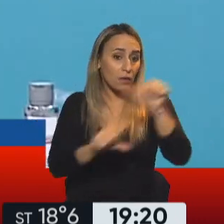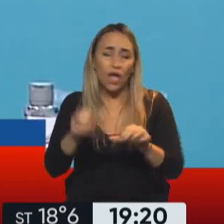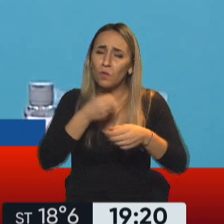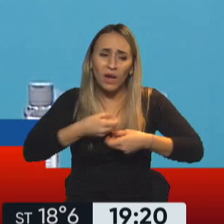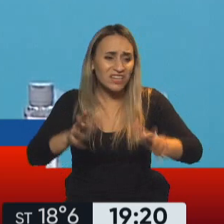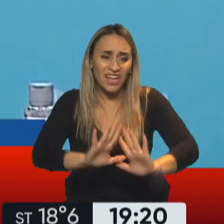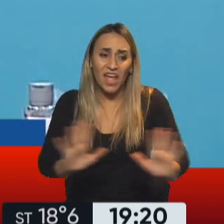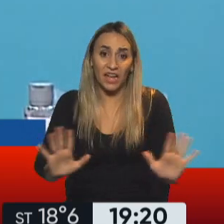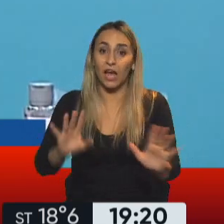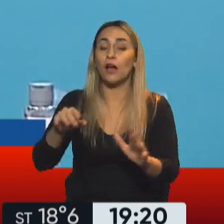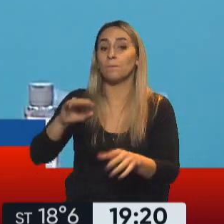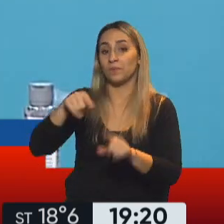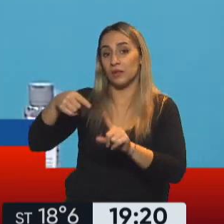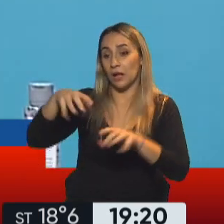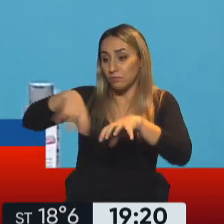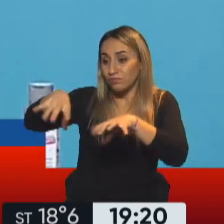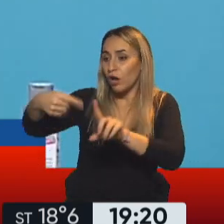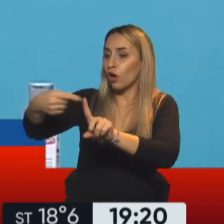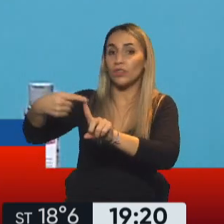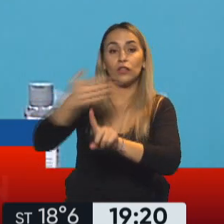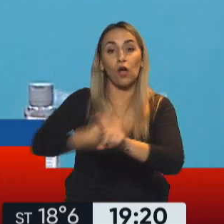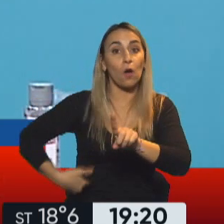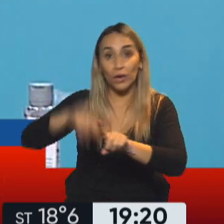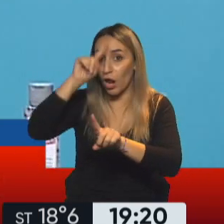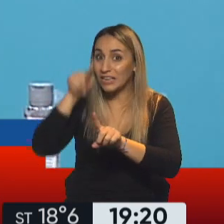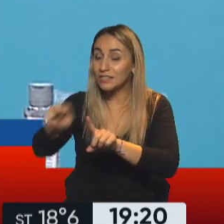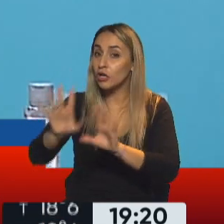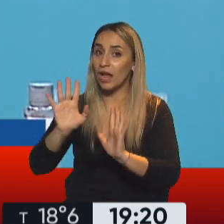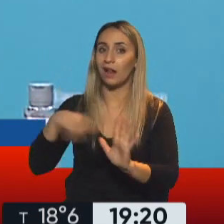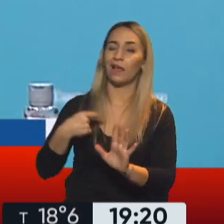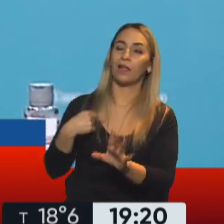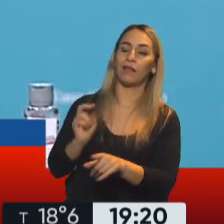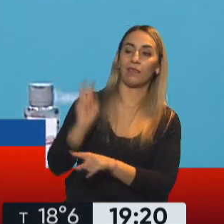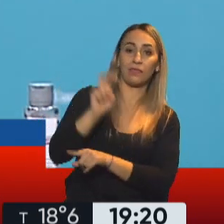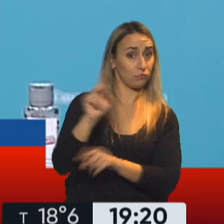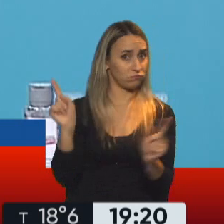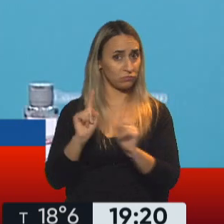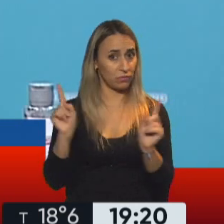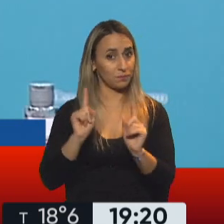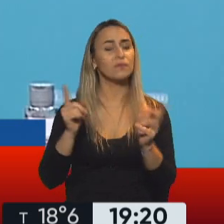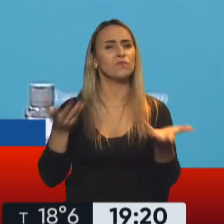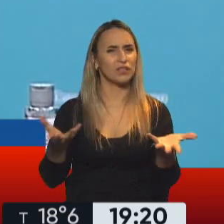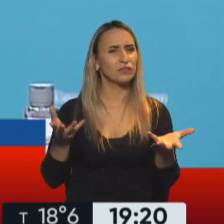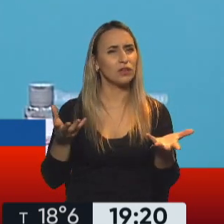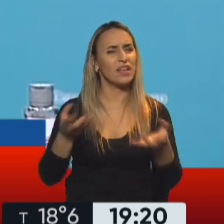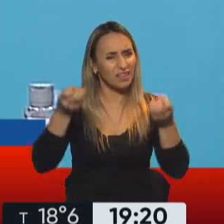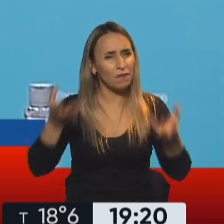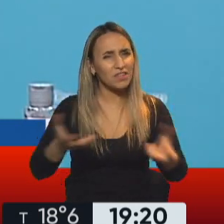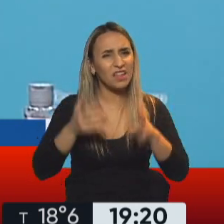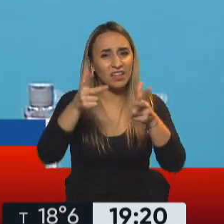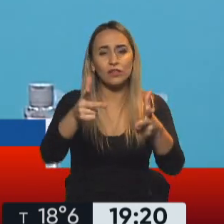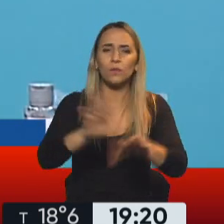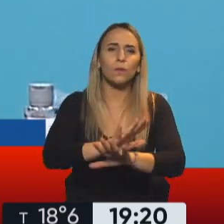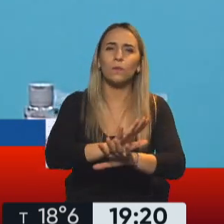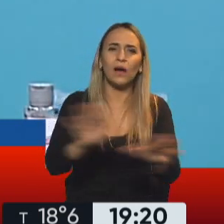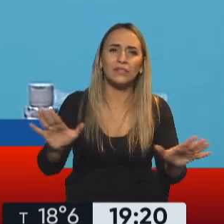en contacto con el gobierno nacional. Esto es un poco también, contribuye, me parece que es sano cortar esta